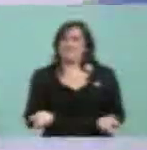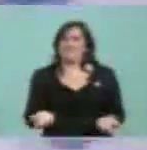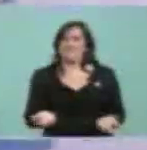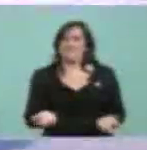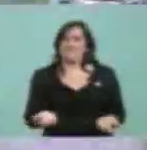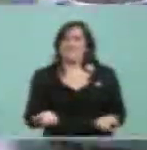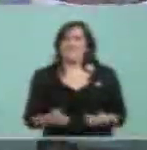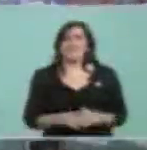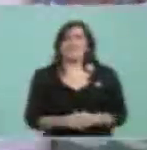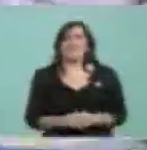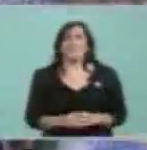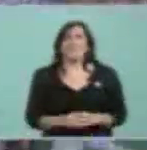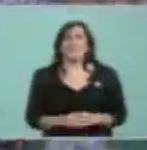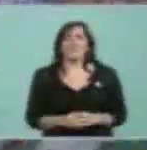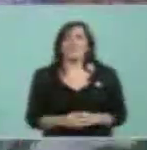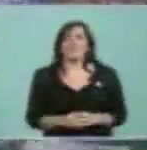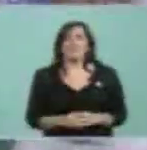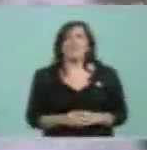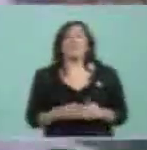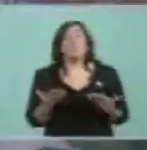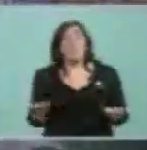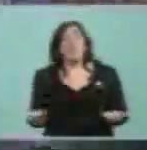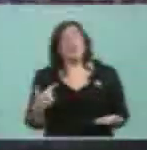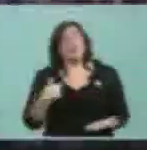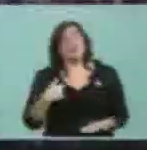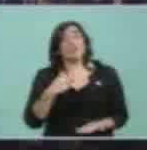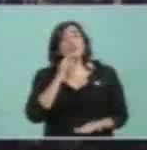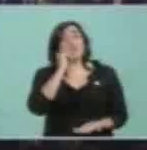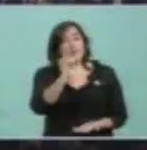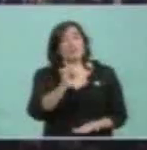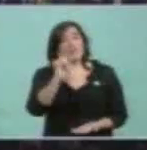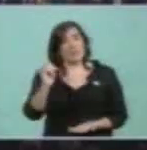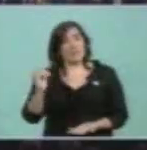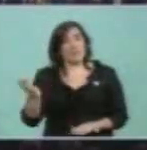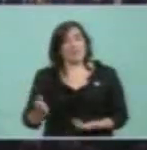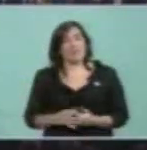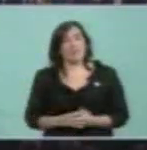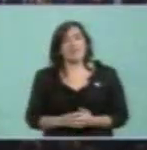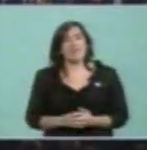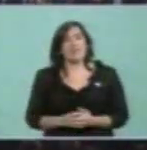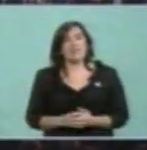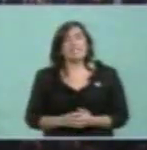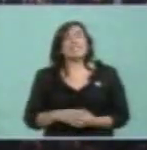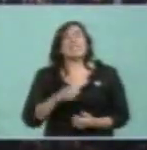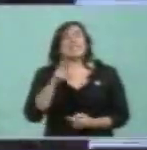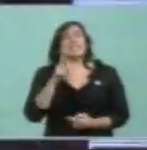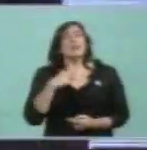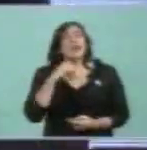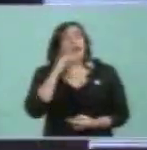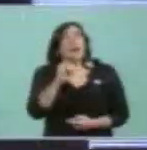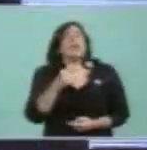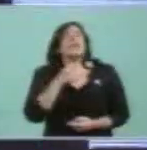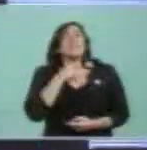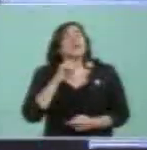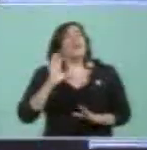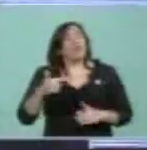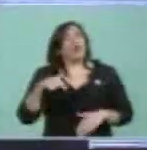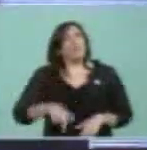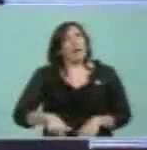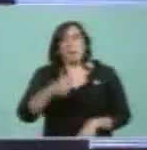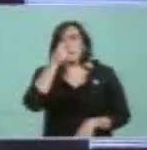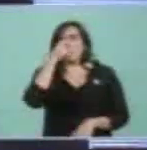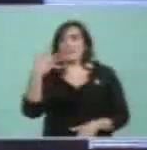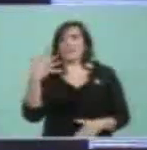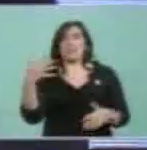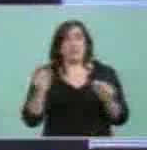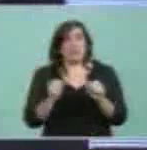digo y yo quiero homenajear en este